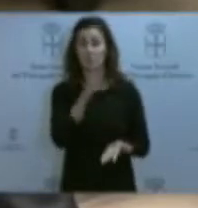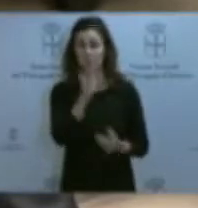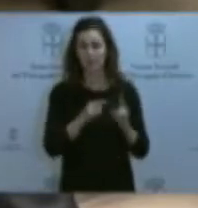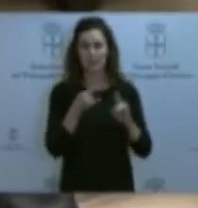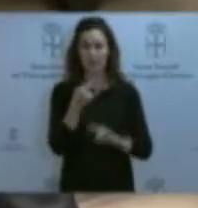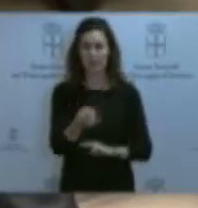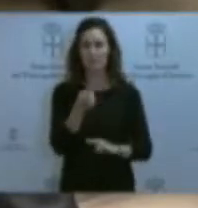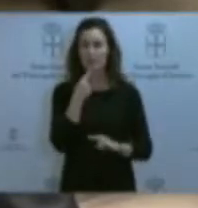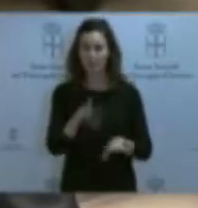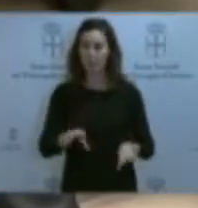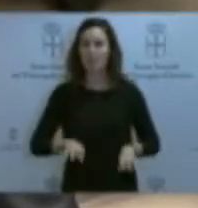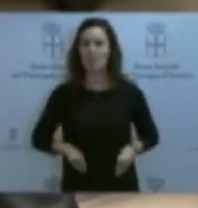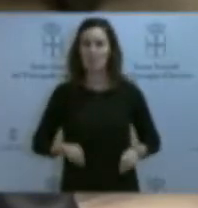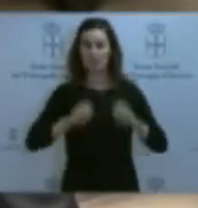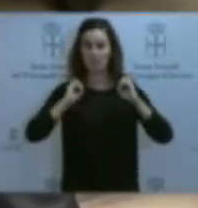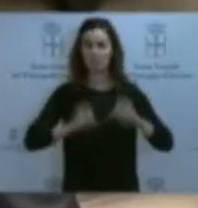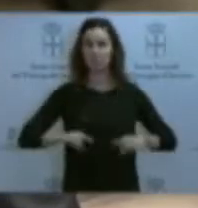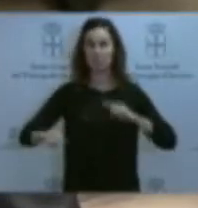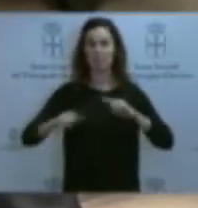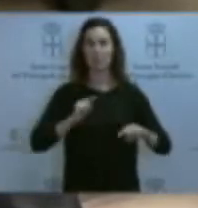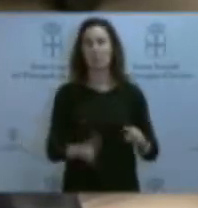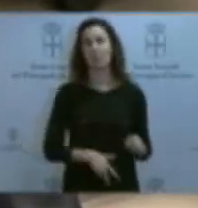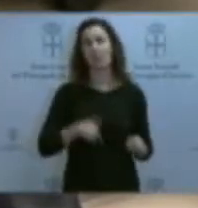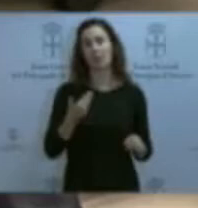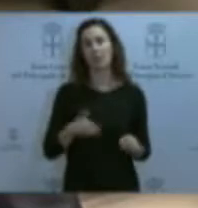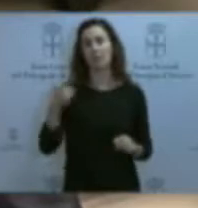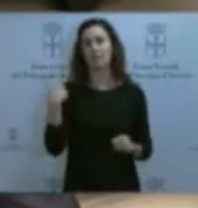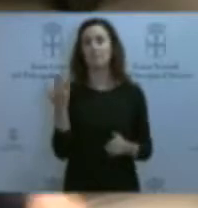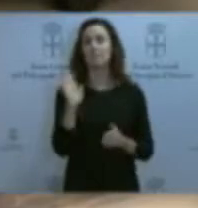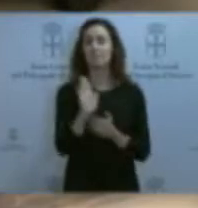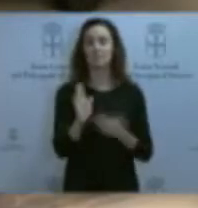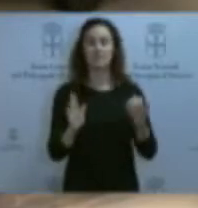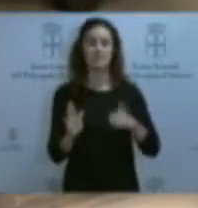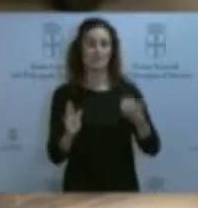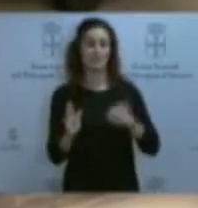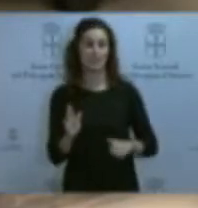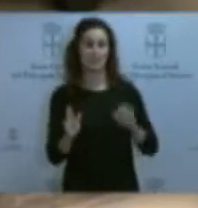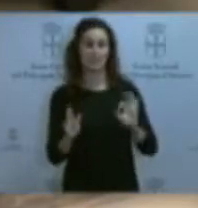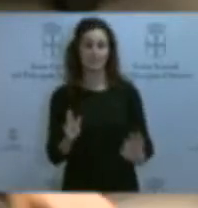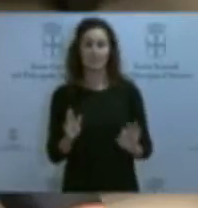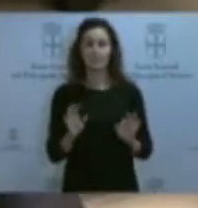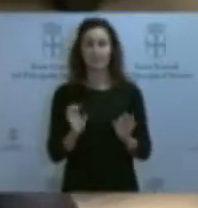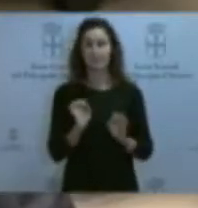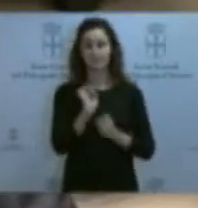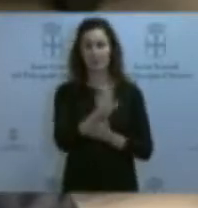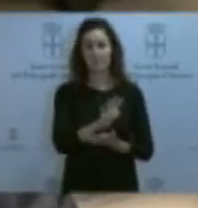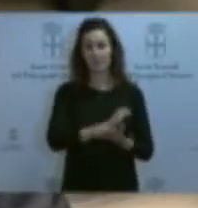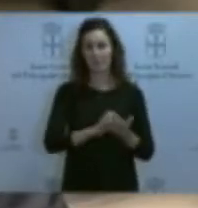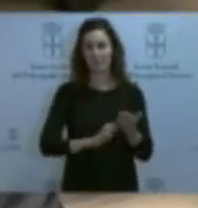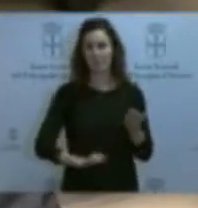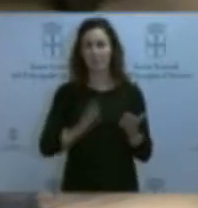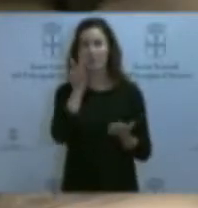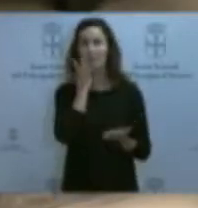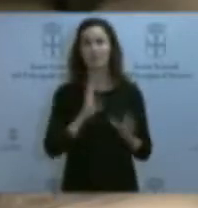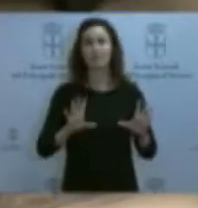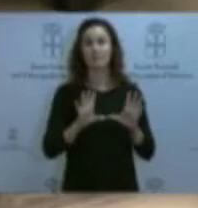se admitió la dimisión del director general, que había sido previamente presentada en comunicación por escrito, con fecha 10 de